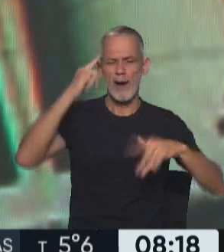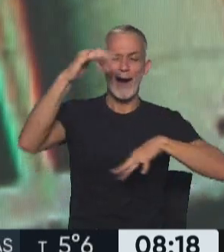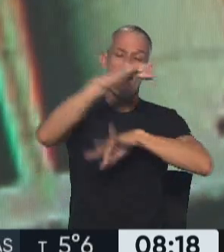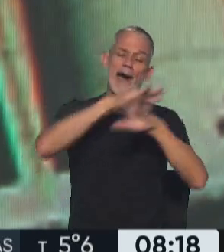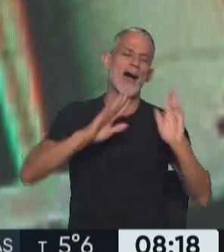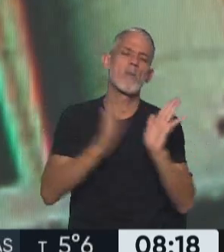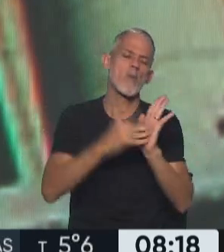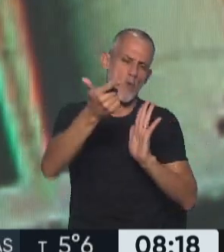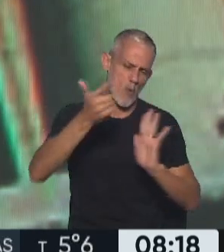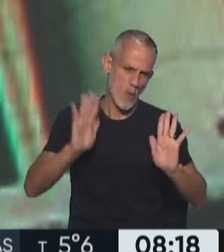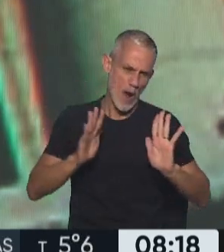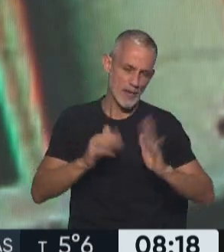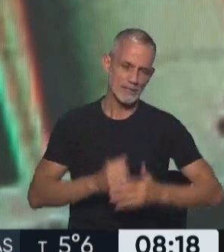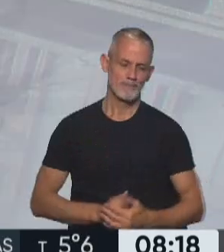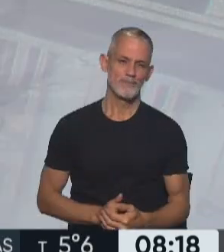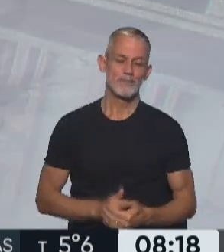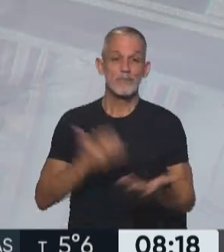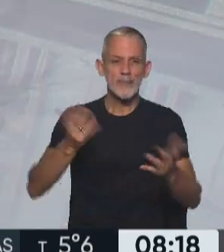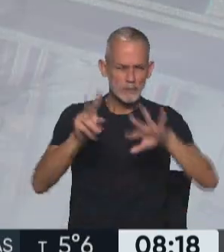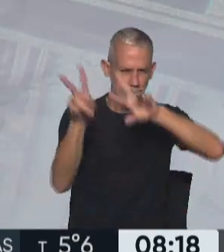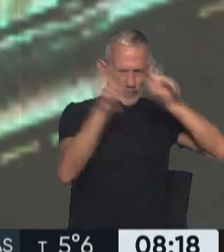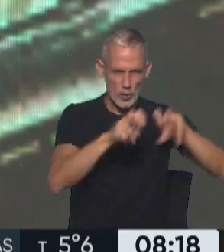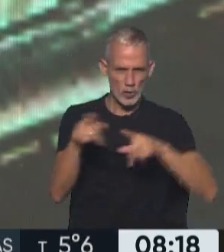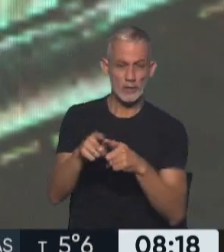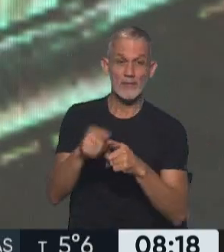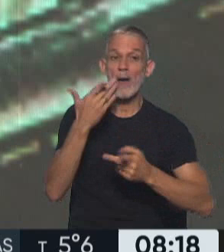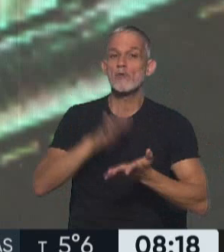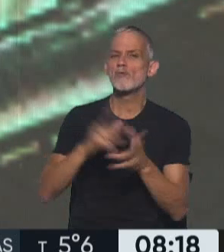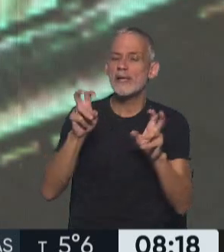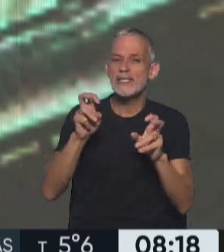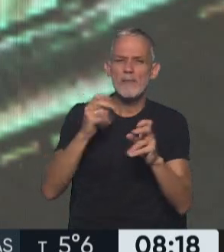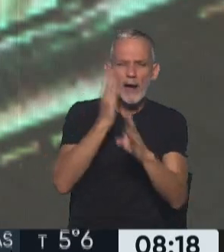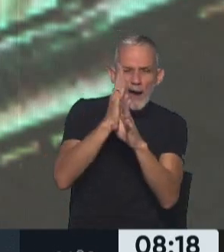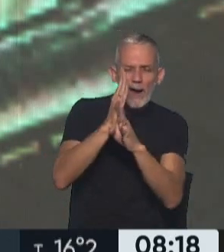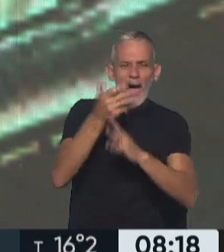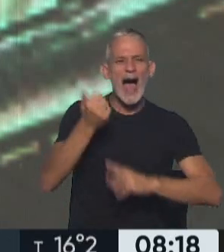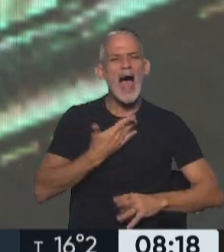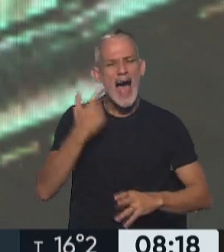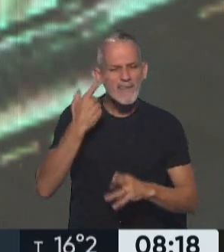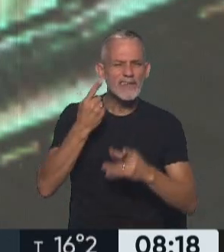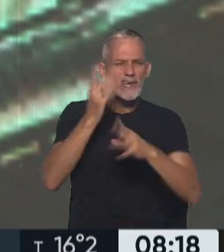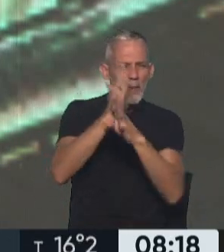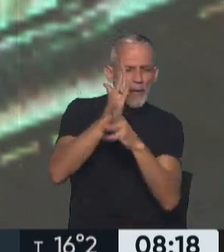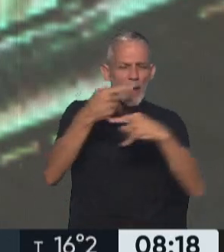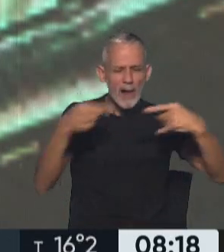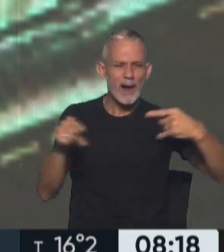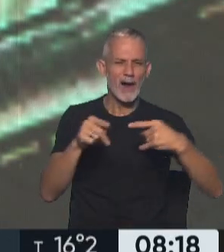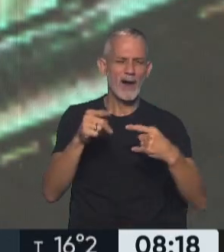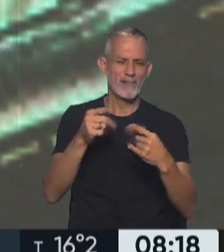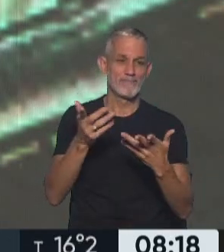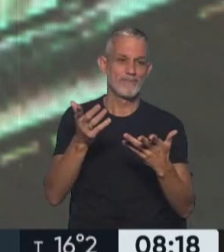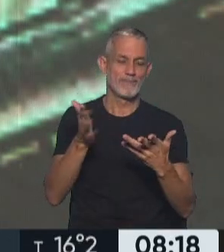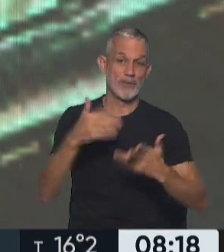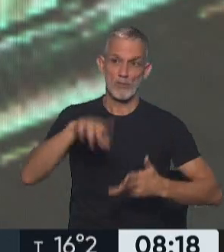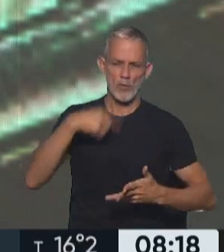es una lectura que hasta ahora no se había dado. Néstor, nos metemos en otro tema. También habló del tema escuchas, de la AFI, de la Agencia Federal de Inteligencia y